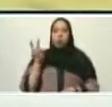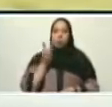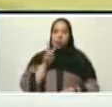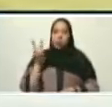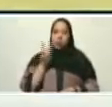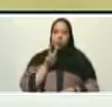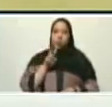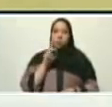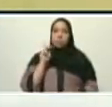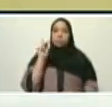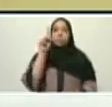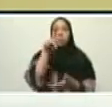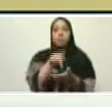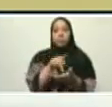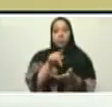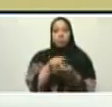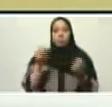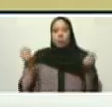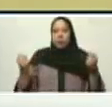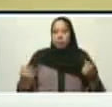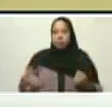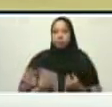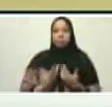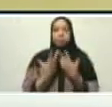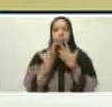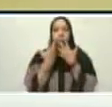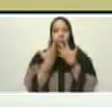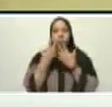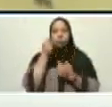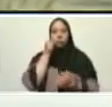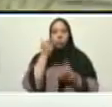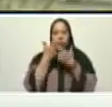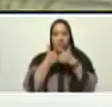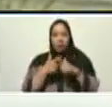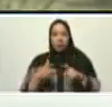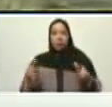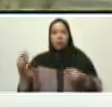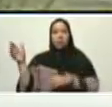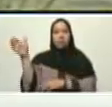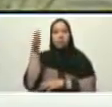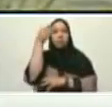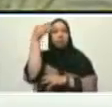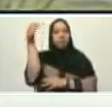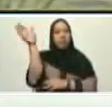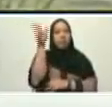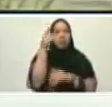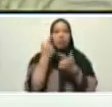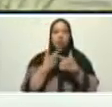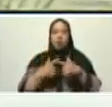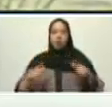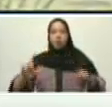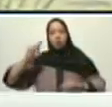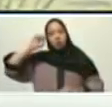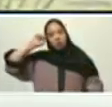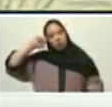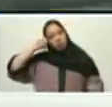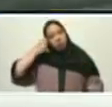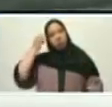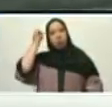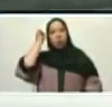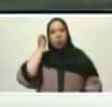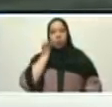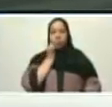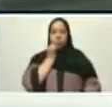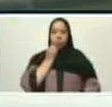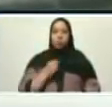presente en su espíritu, con su bandera libertaria, recordando a nuestro libertador ya por el